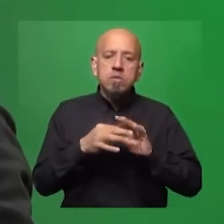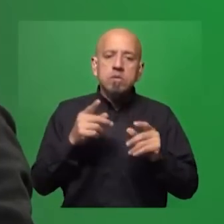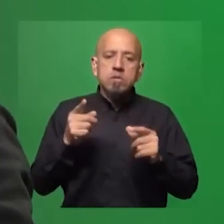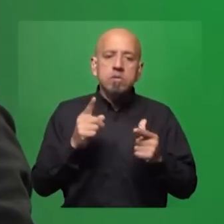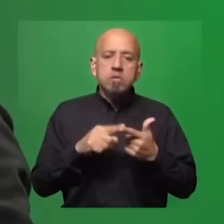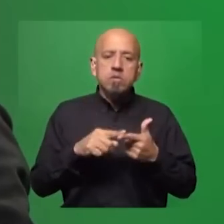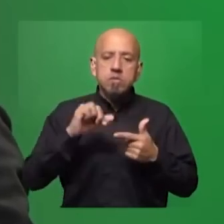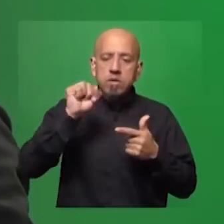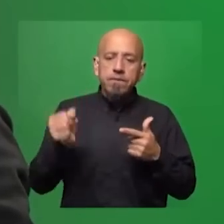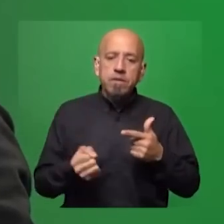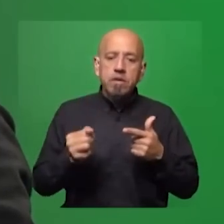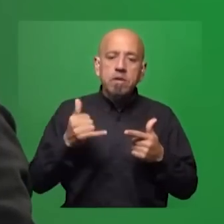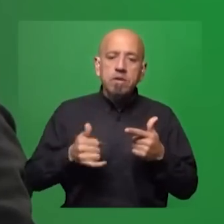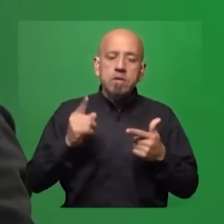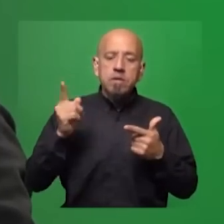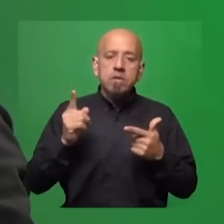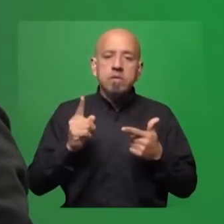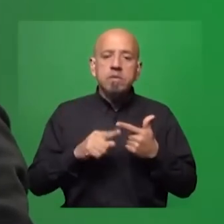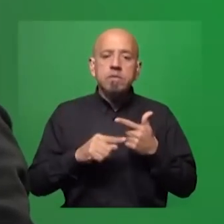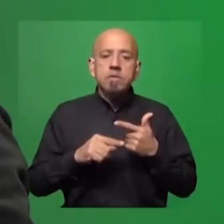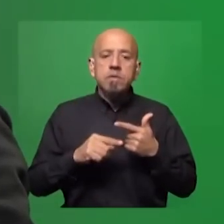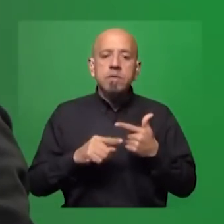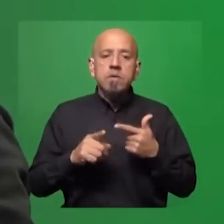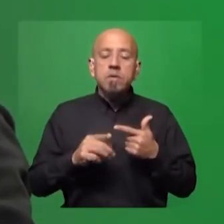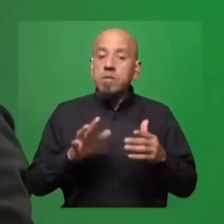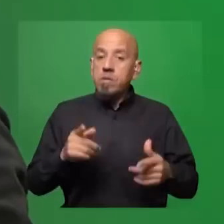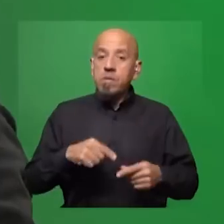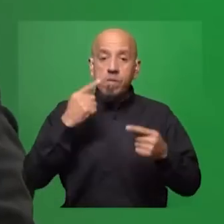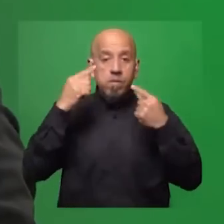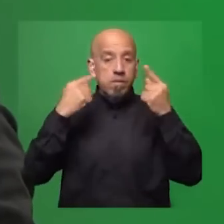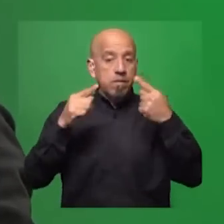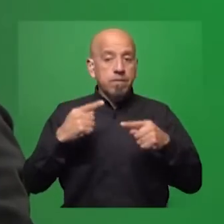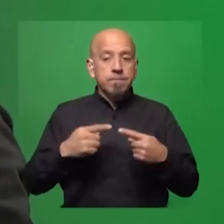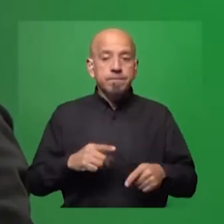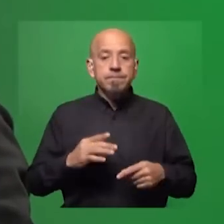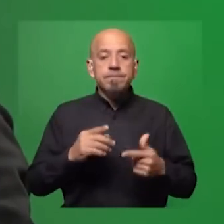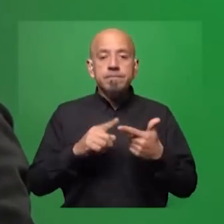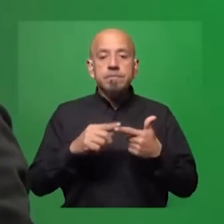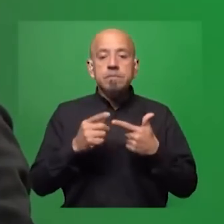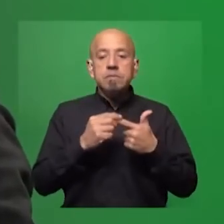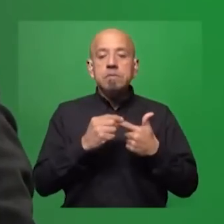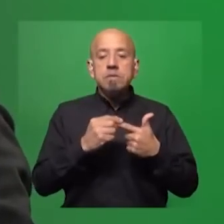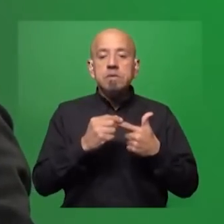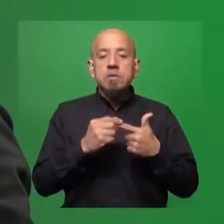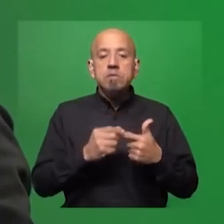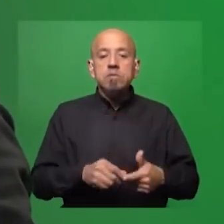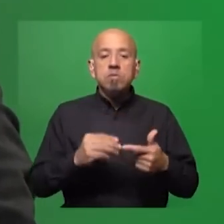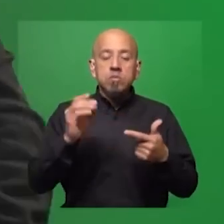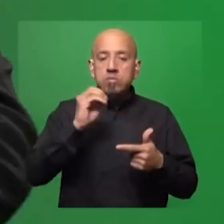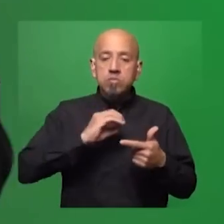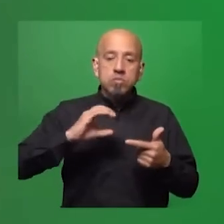los africanos porque encontraron esa lógica mucho más dispersa su realidad que la nuestra. Segundo, un enfoque incremental.